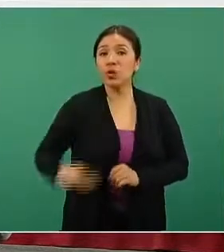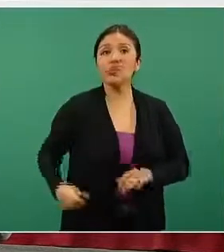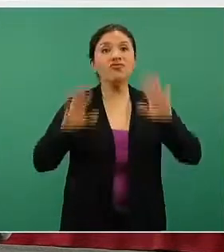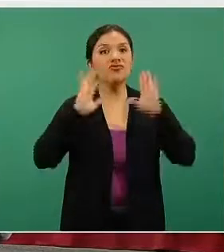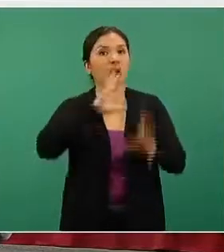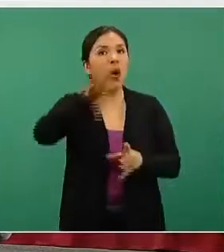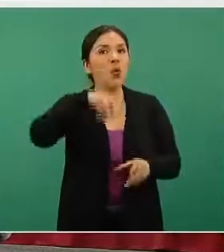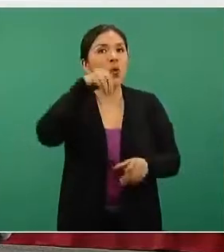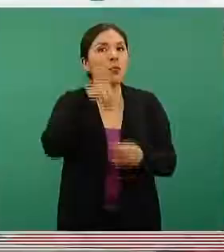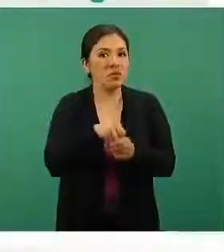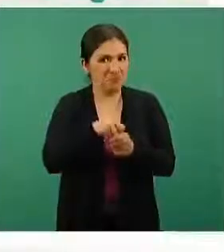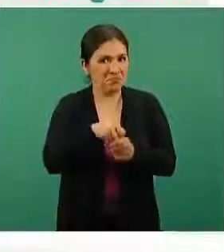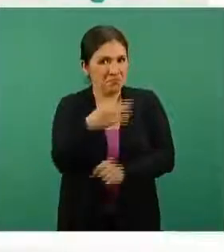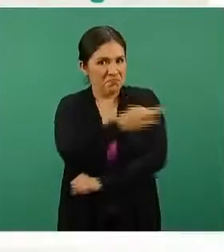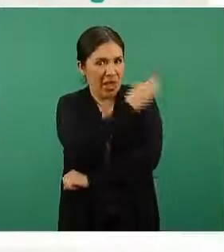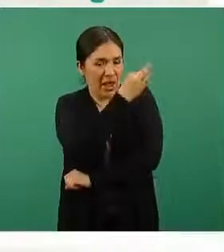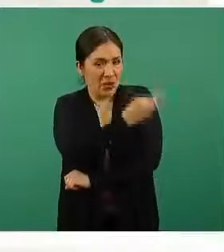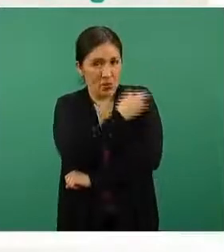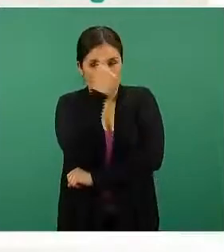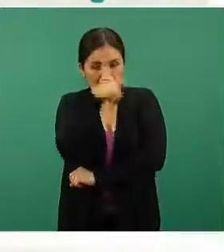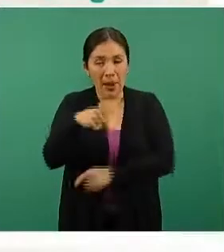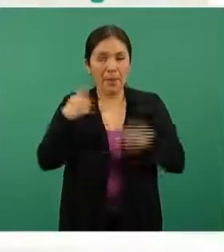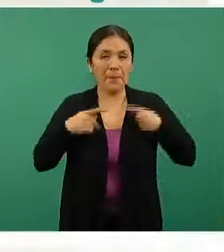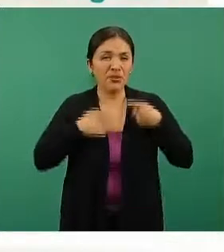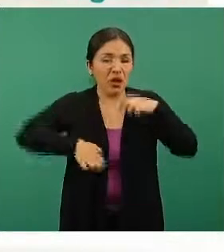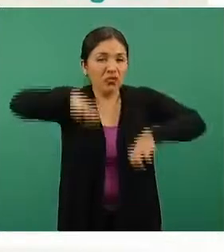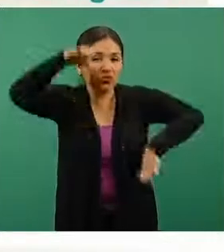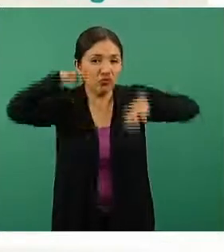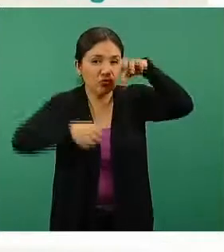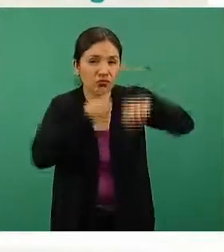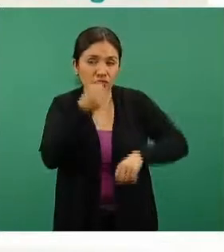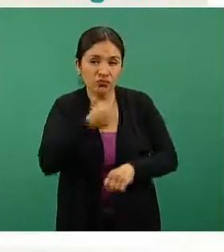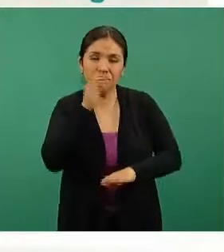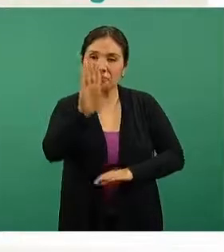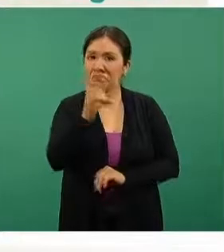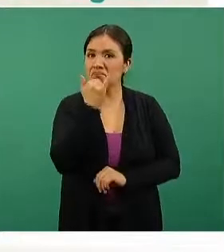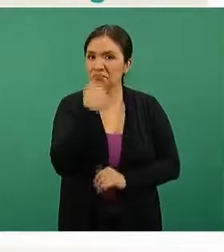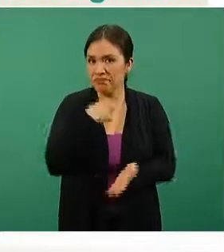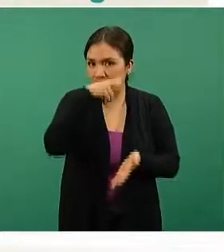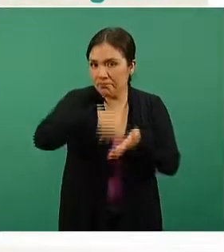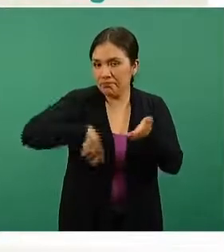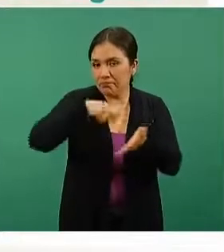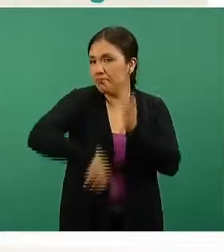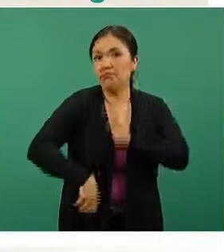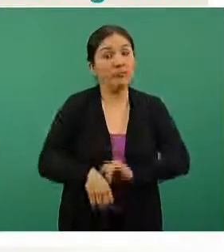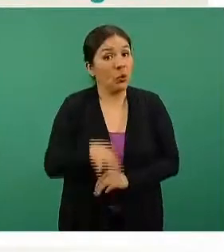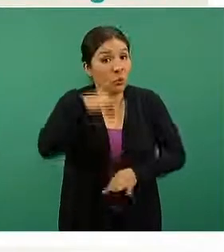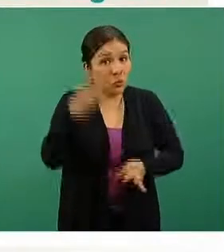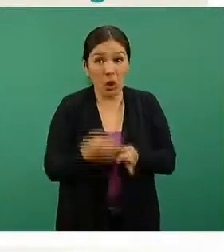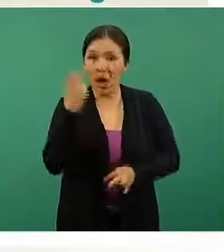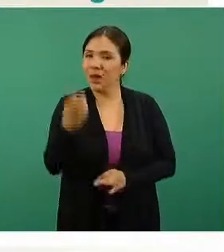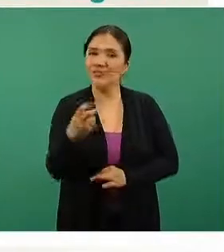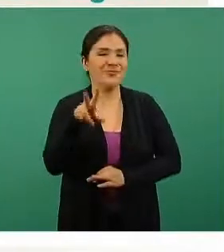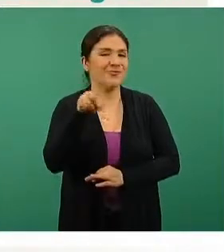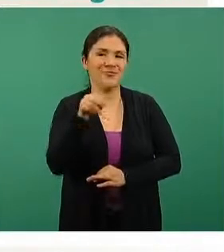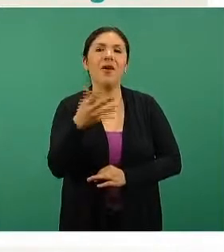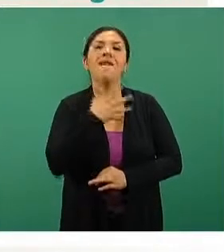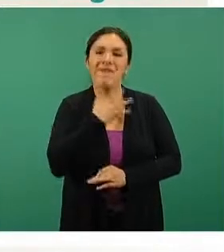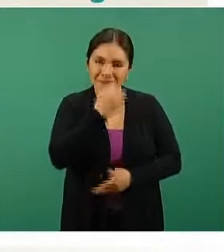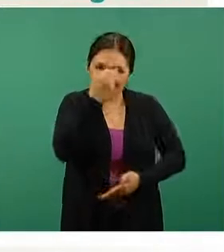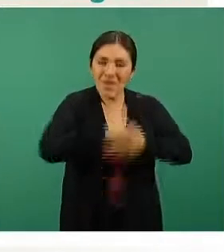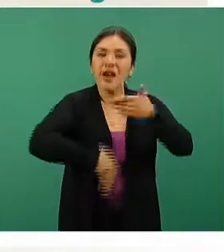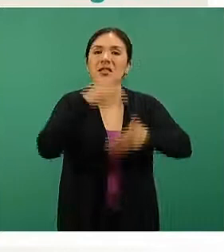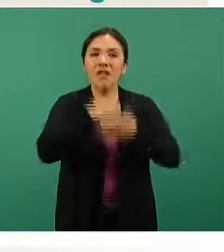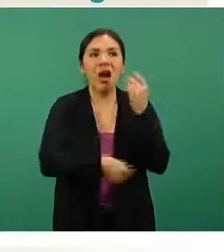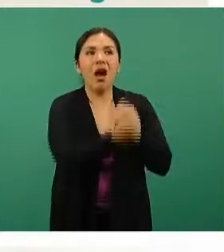alcanzado la cobertura completa de la población adulta mayor, hago la corrección, no es necesariamente el caso, todavía hay varios de